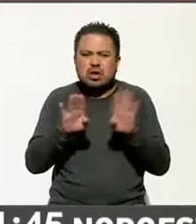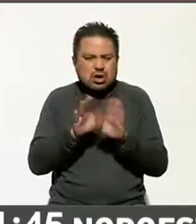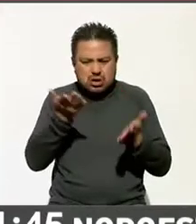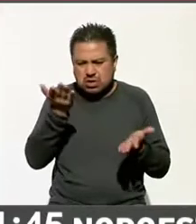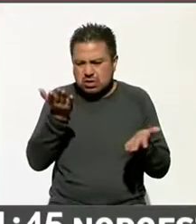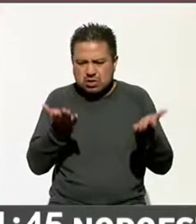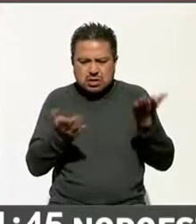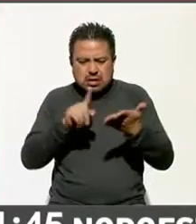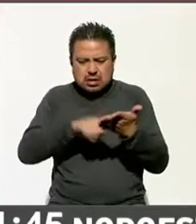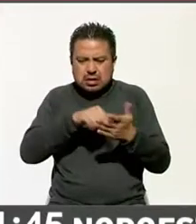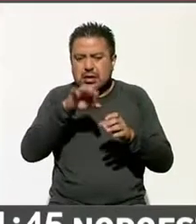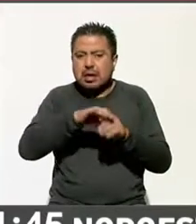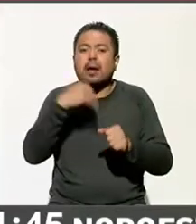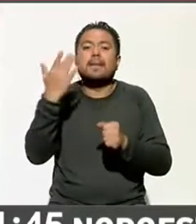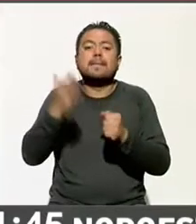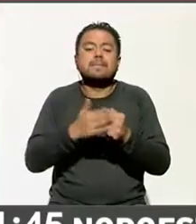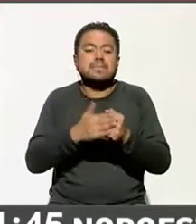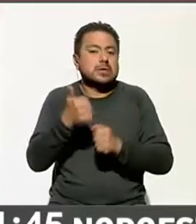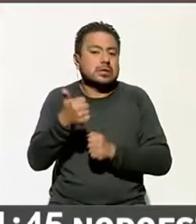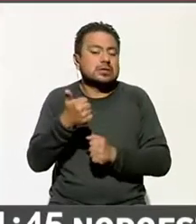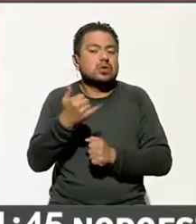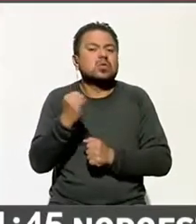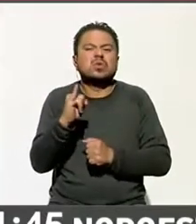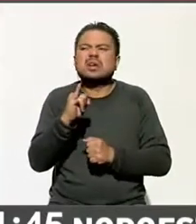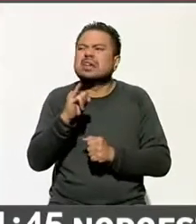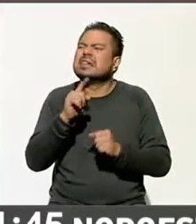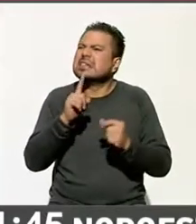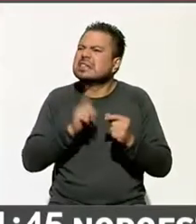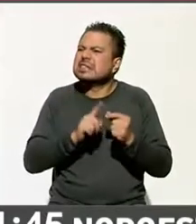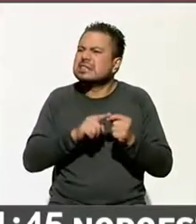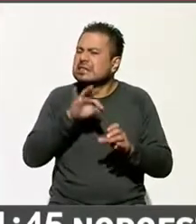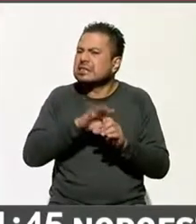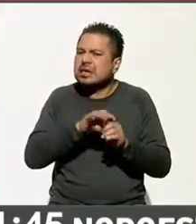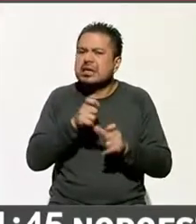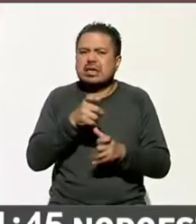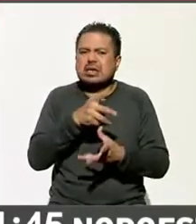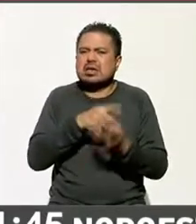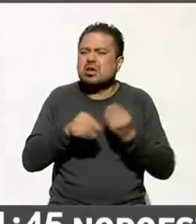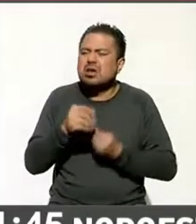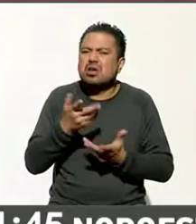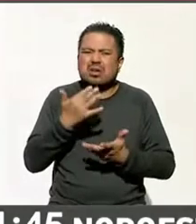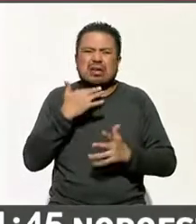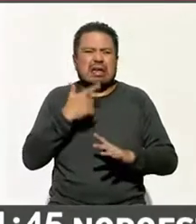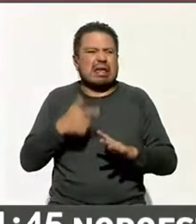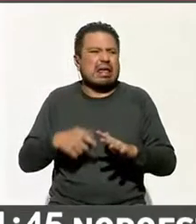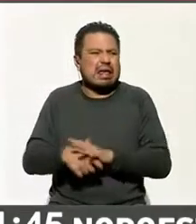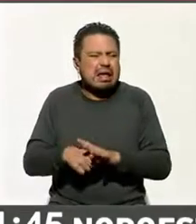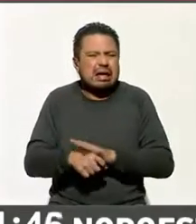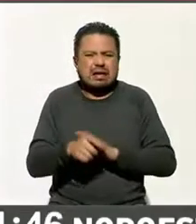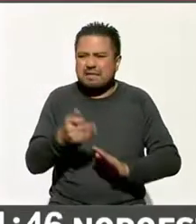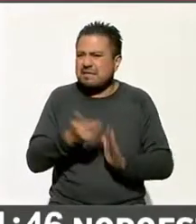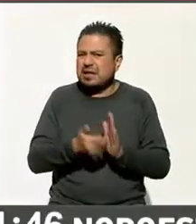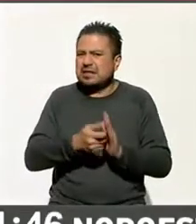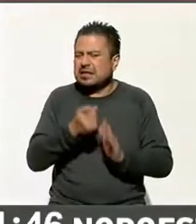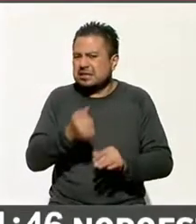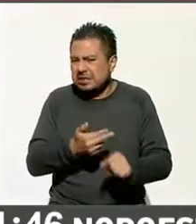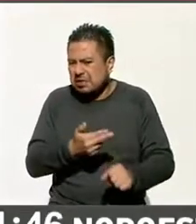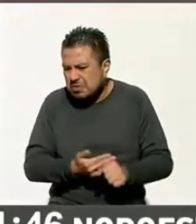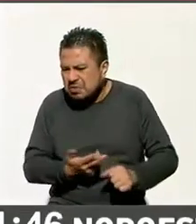para que los electores el 6 de junio decidieran por quién votar. Economía, corrupción, inseguridad.